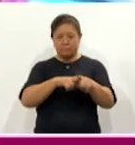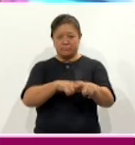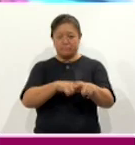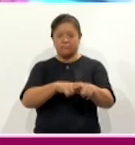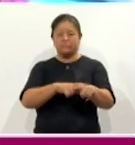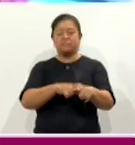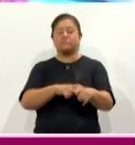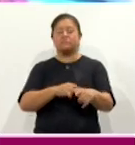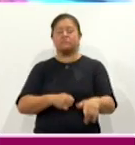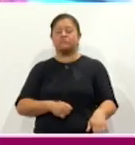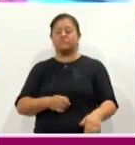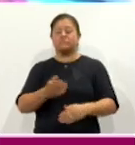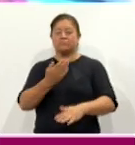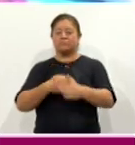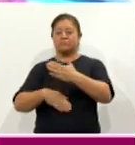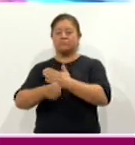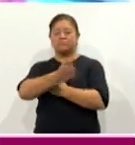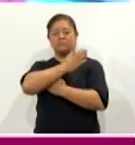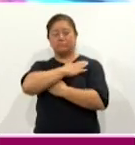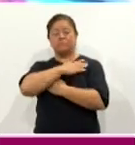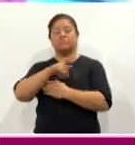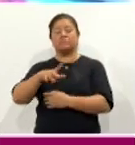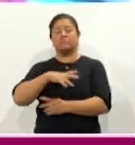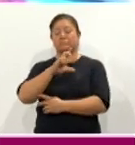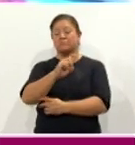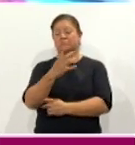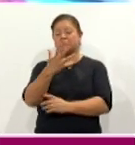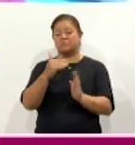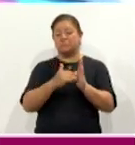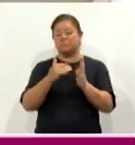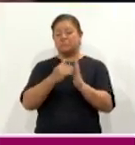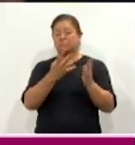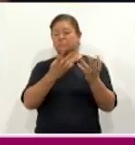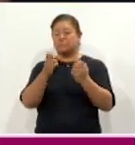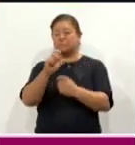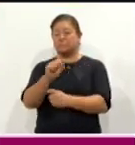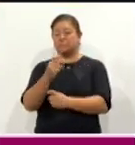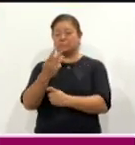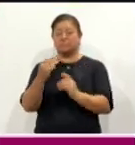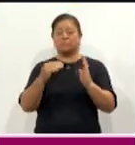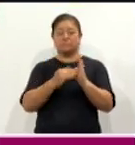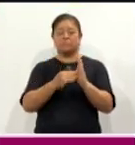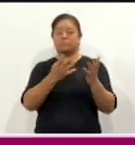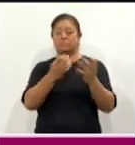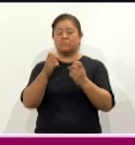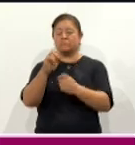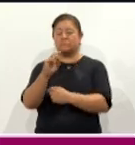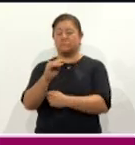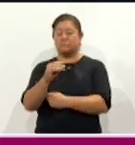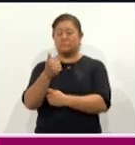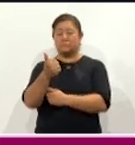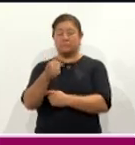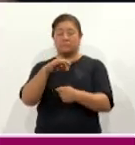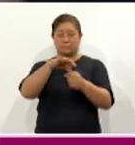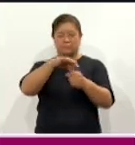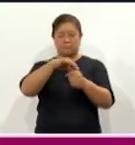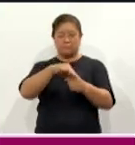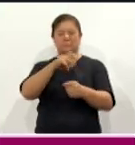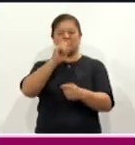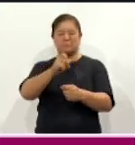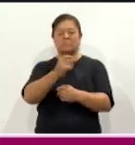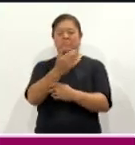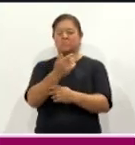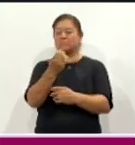Sheinbaum Pardo, que obtuvo 35.923.996 votos, equivalente al